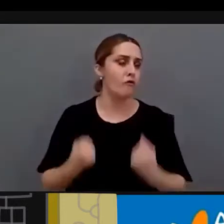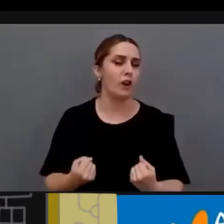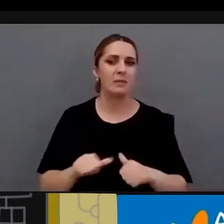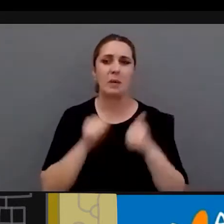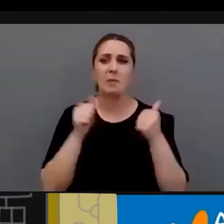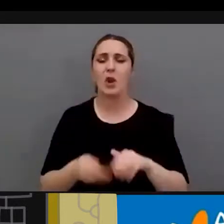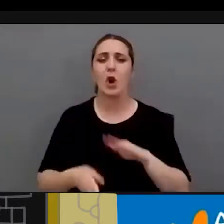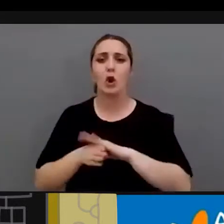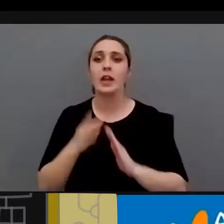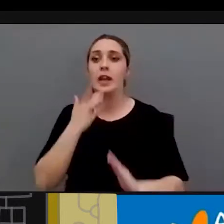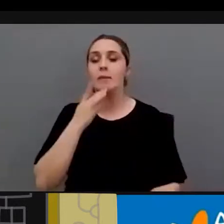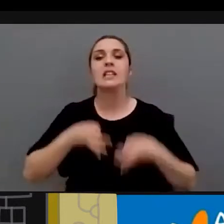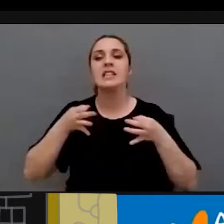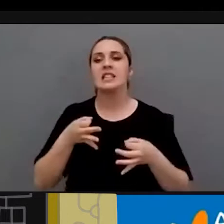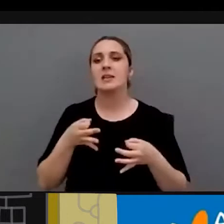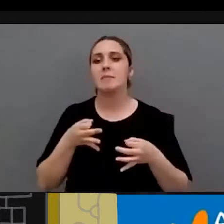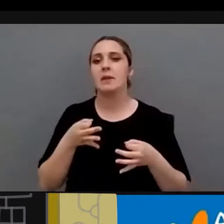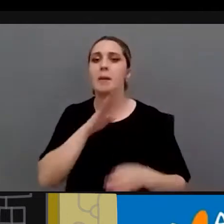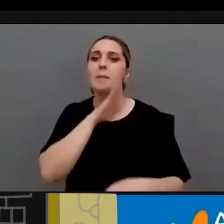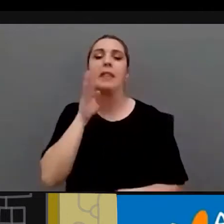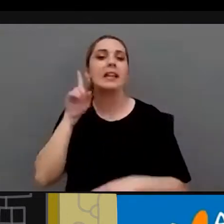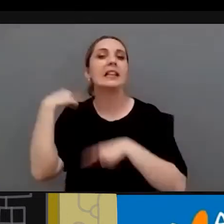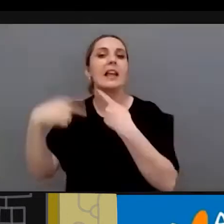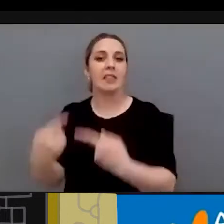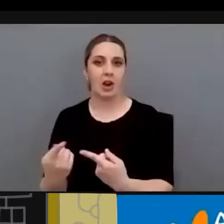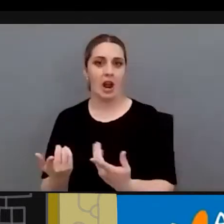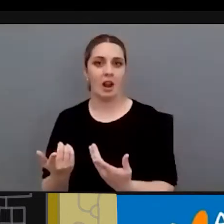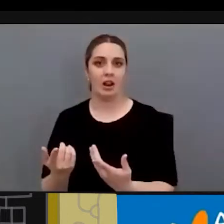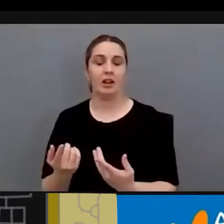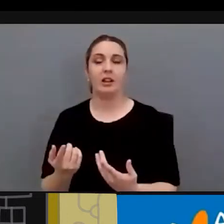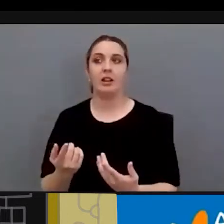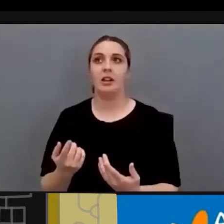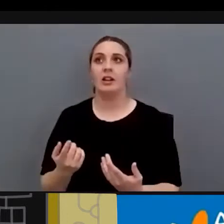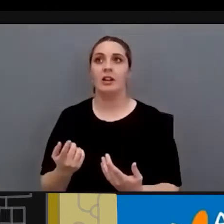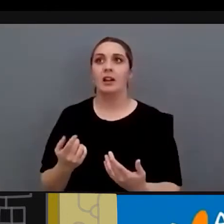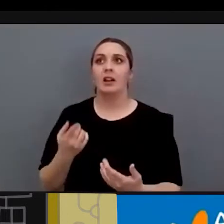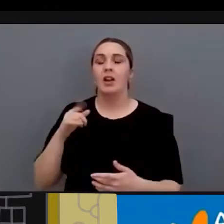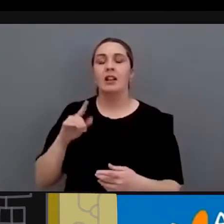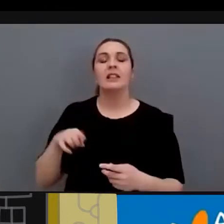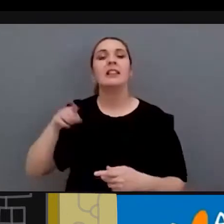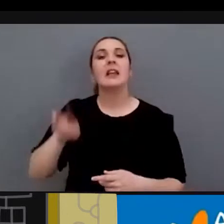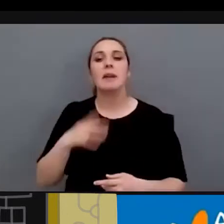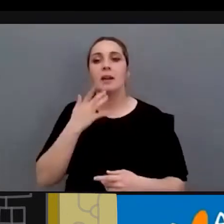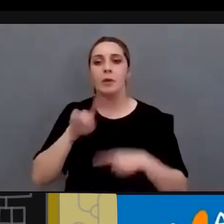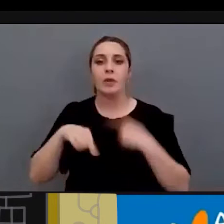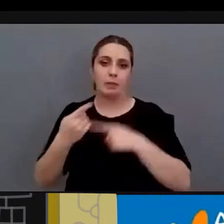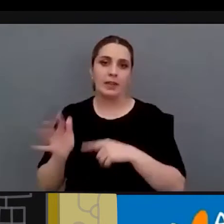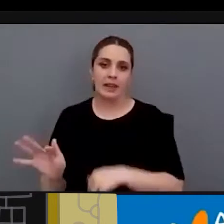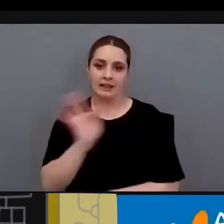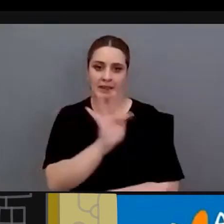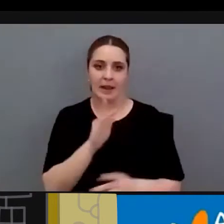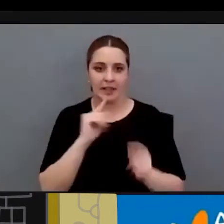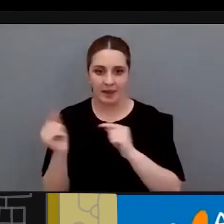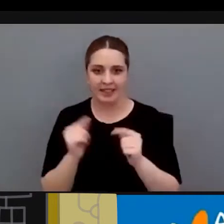perdura, por ejemplo, siempre el tema tradicional y luego, bueno, pues todo lo que tiene que ver y ya luego pasamos ya más al debate